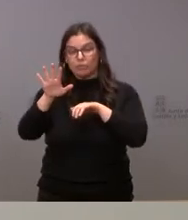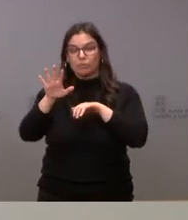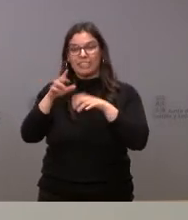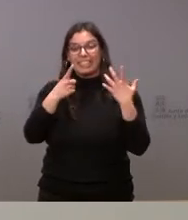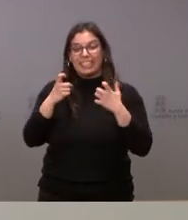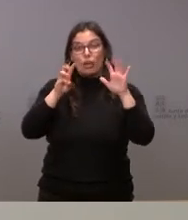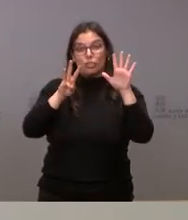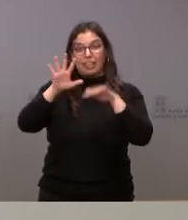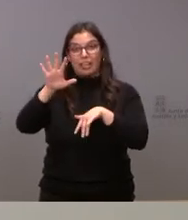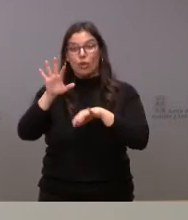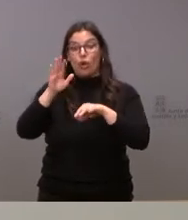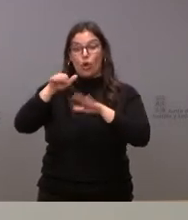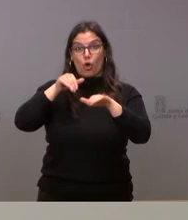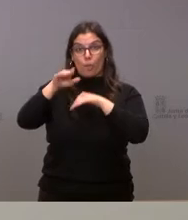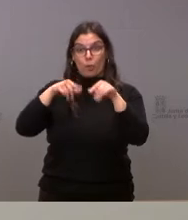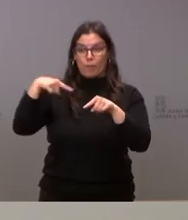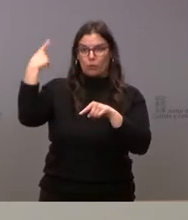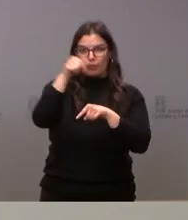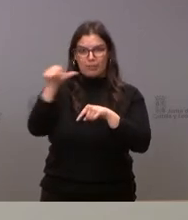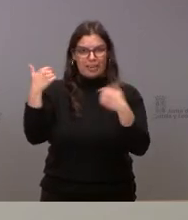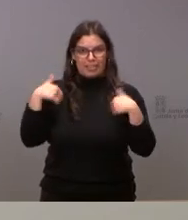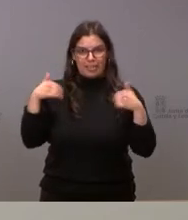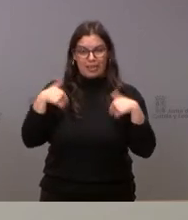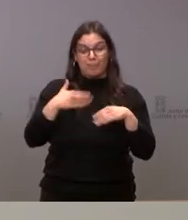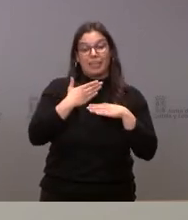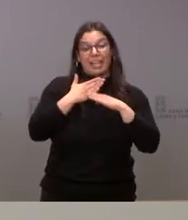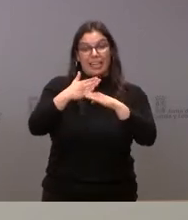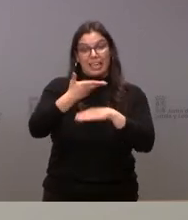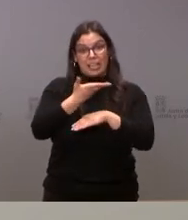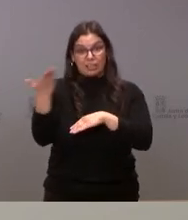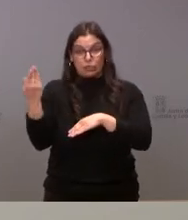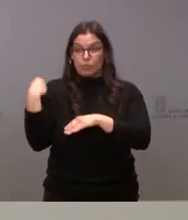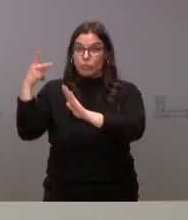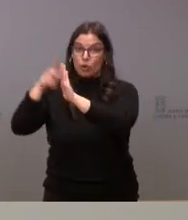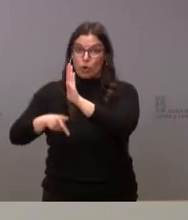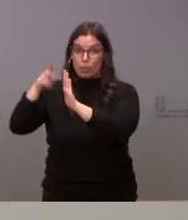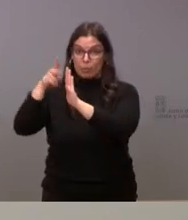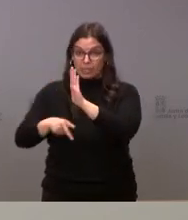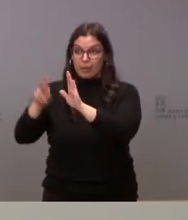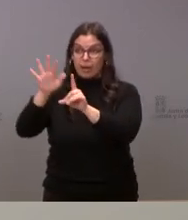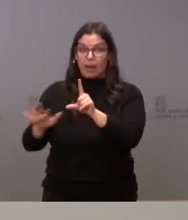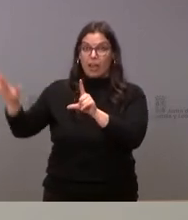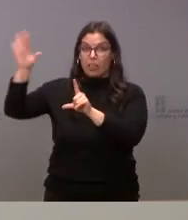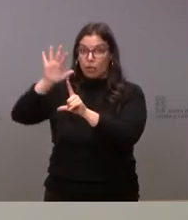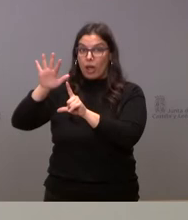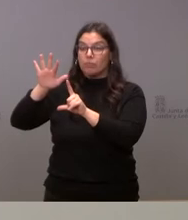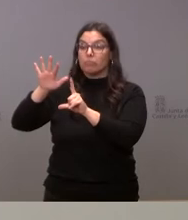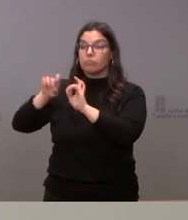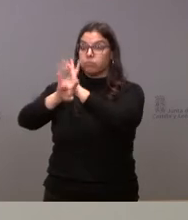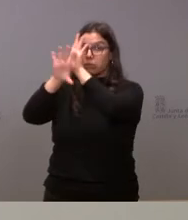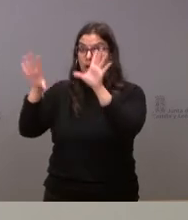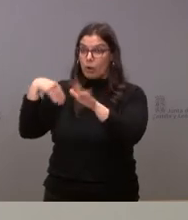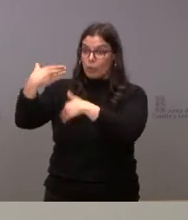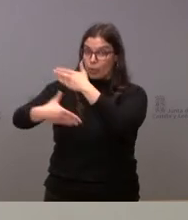a principios de la semana que viene. El resto se convocarán en cuanto a la normativa nacional lo regule, todo el